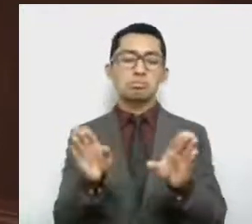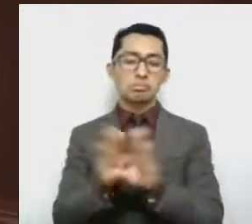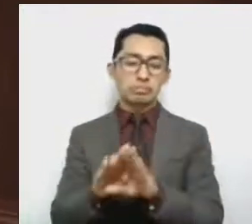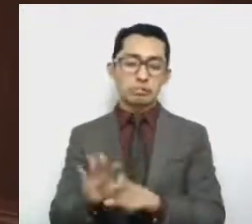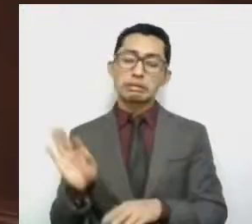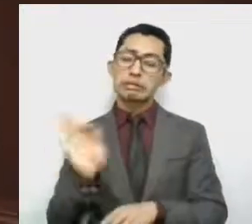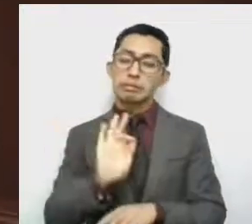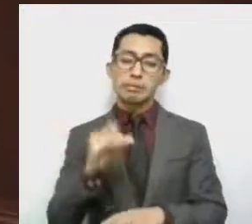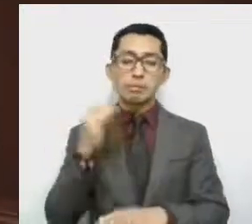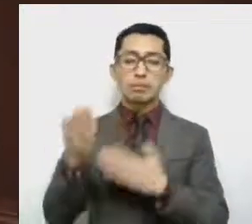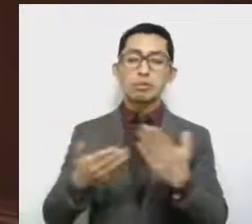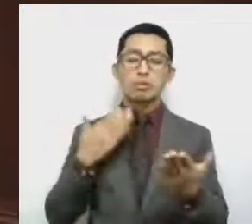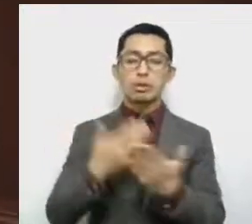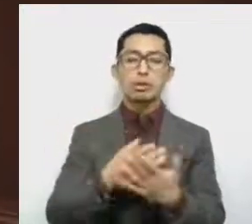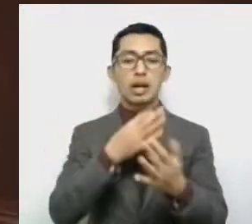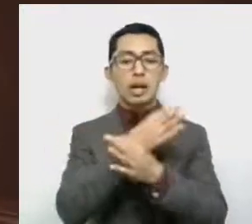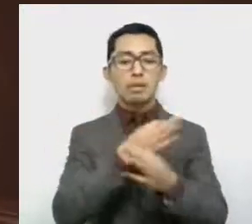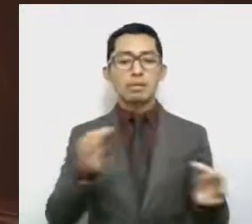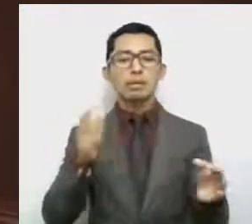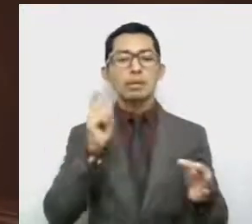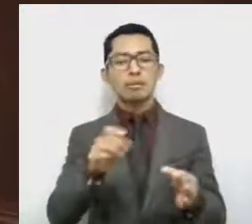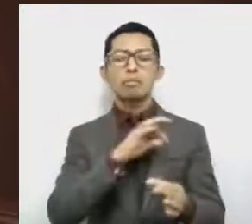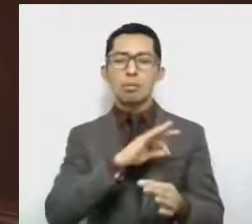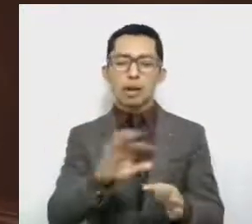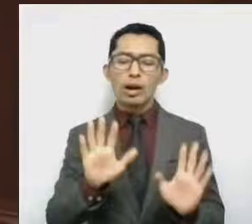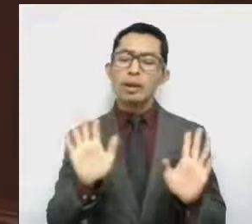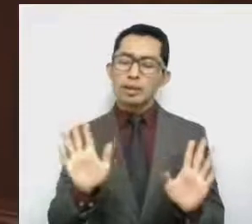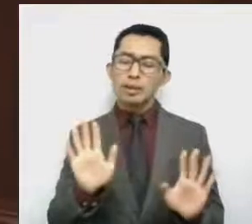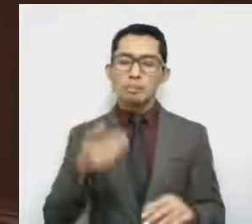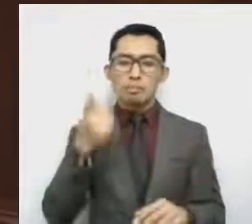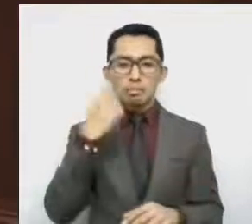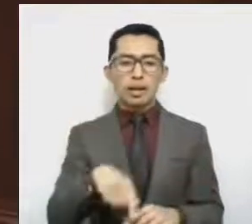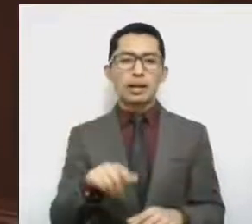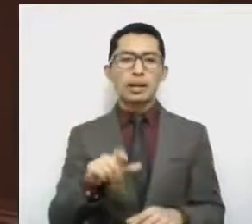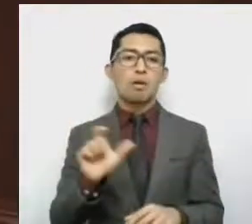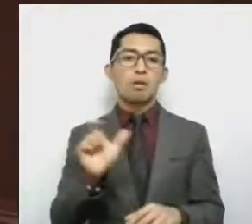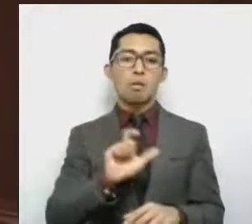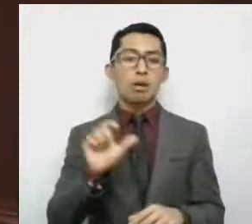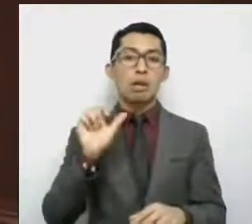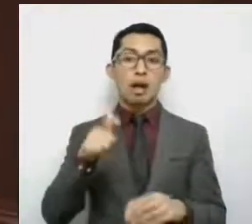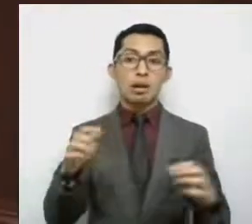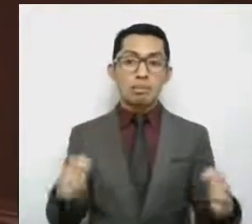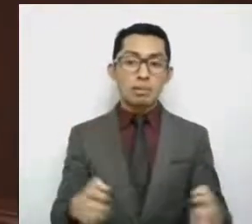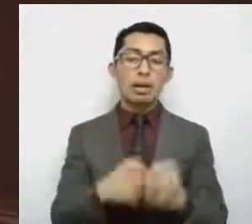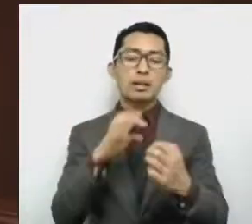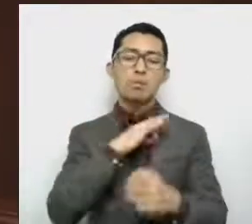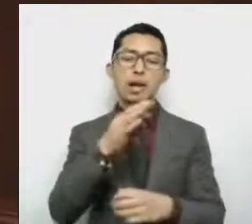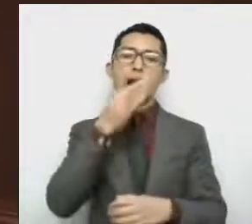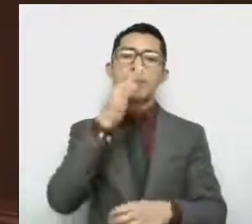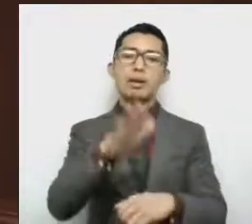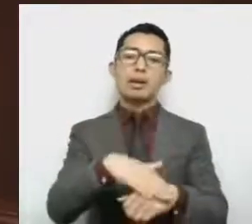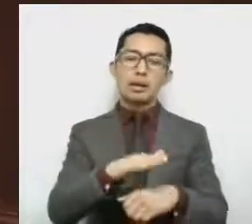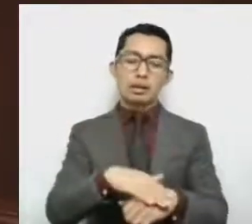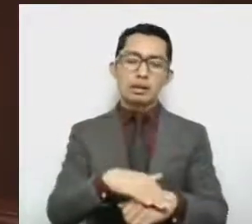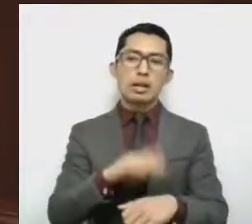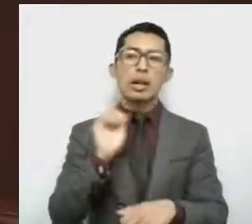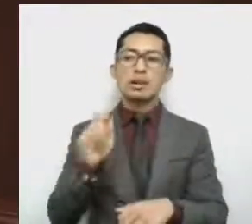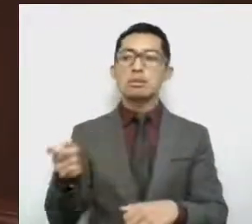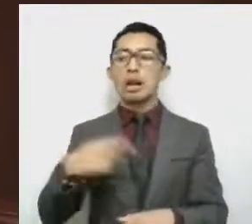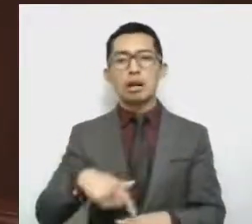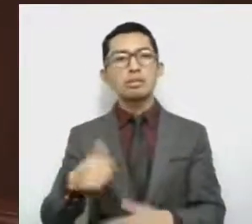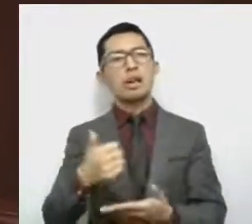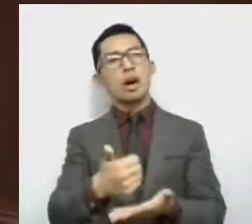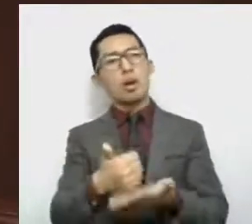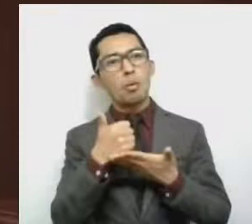se anuncia como una medida extraordinaria para tiempos extraordinarios y a la llamada de auxilio de los